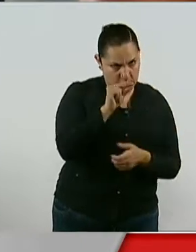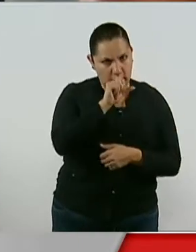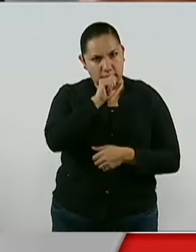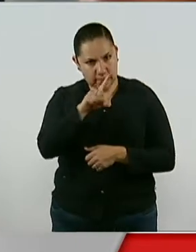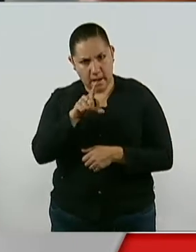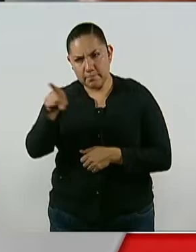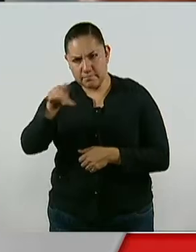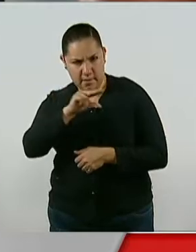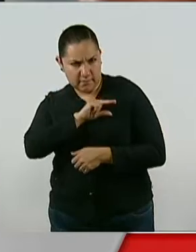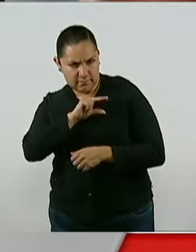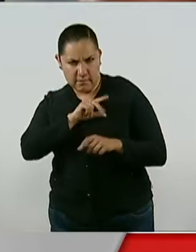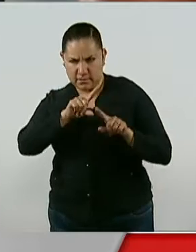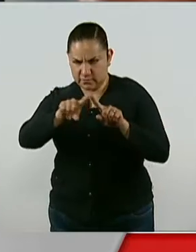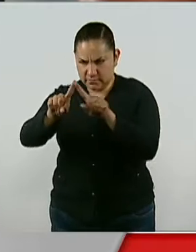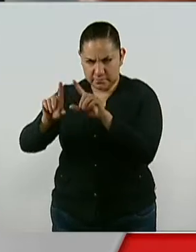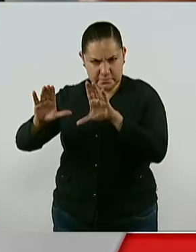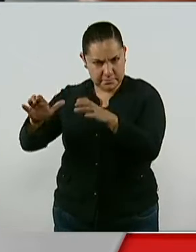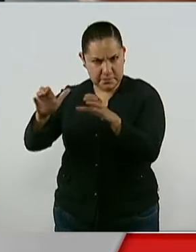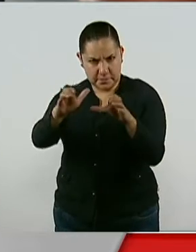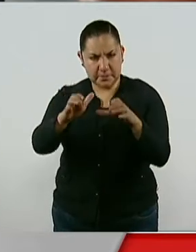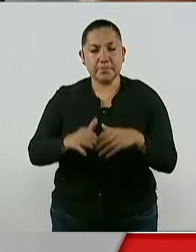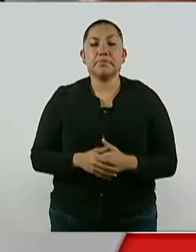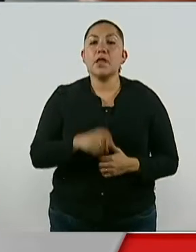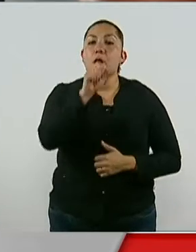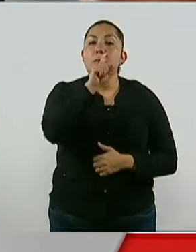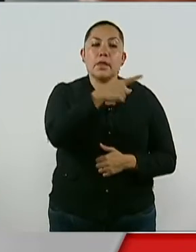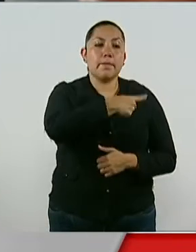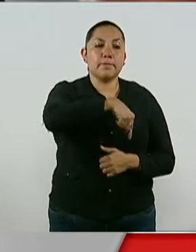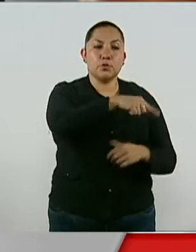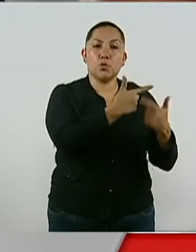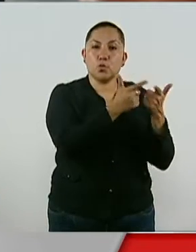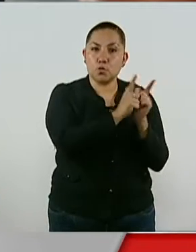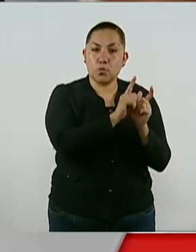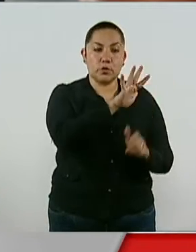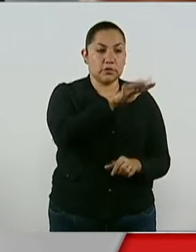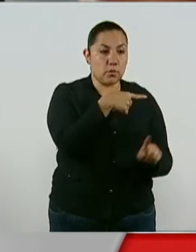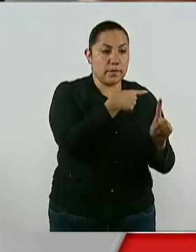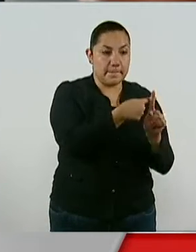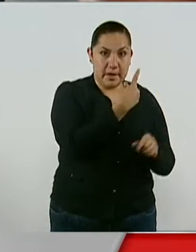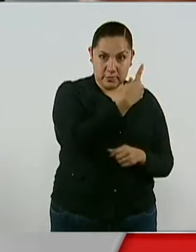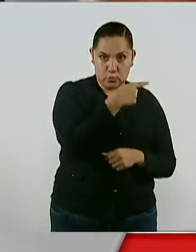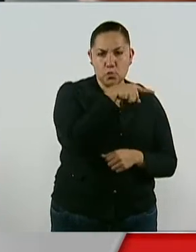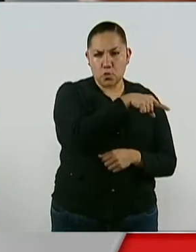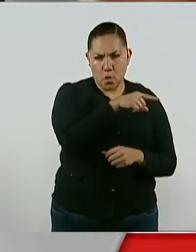observatorio ciudadano propuesto por el colectivo 50 más 1, del que forma parte.